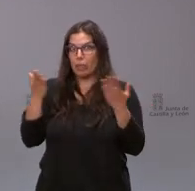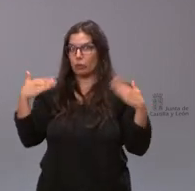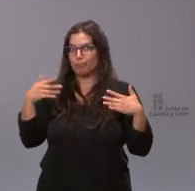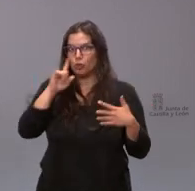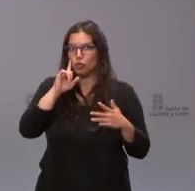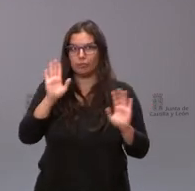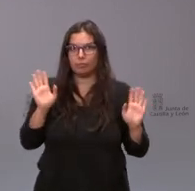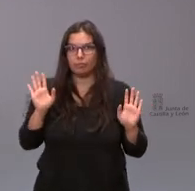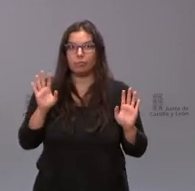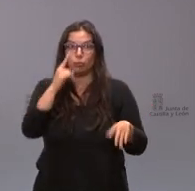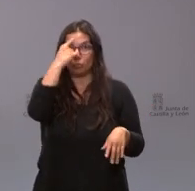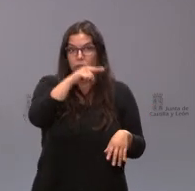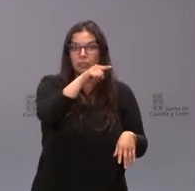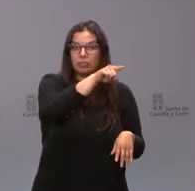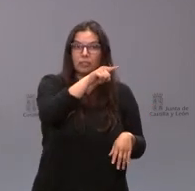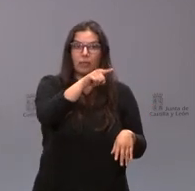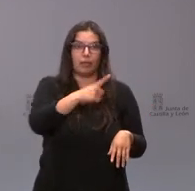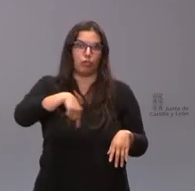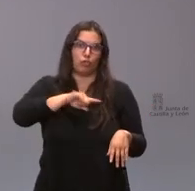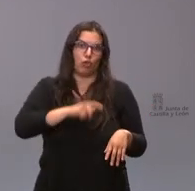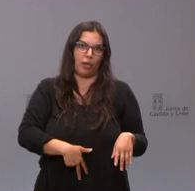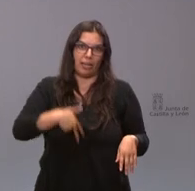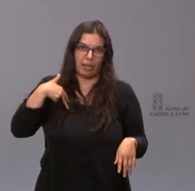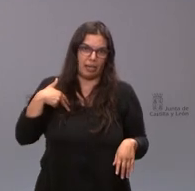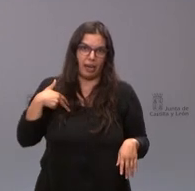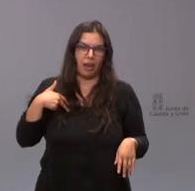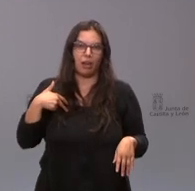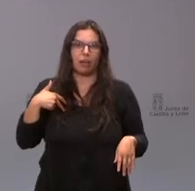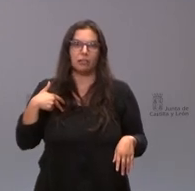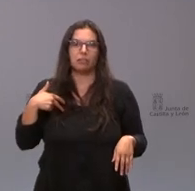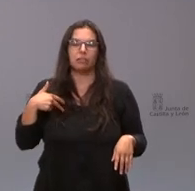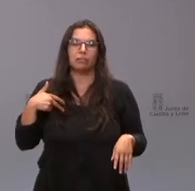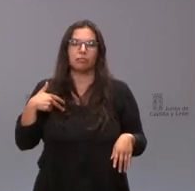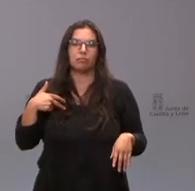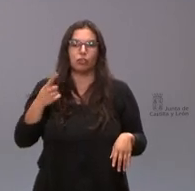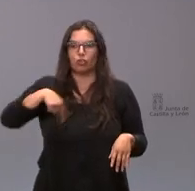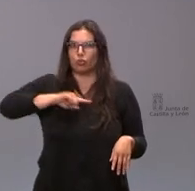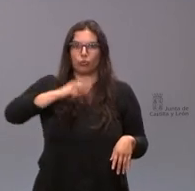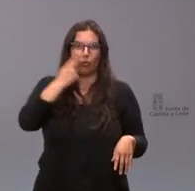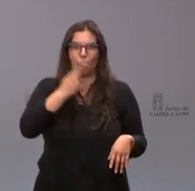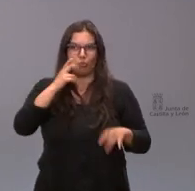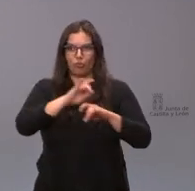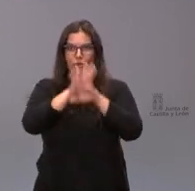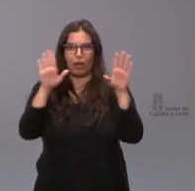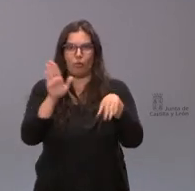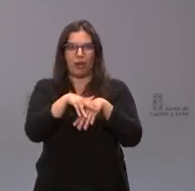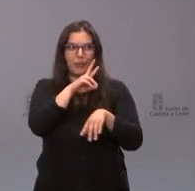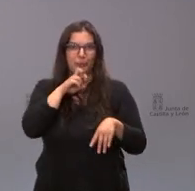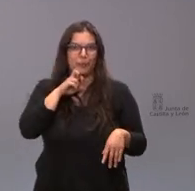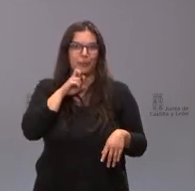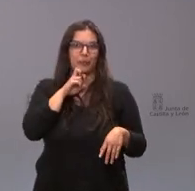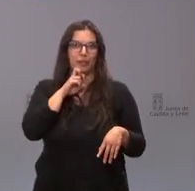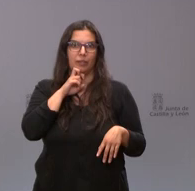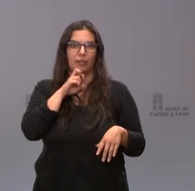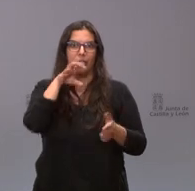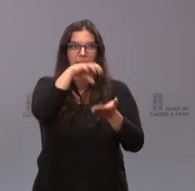pero usted sabe que tenemos con carácter general sin que necesariamente sea aplicación para este caso un compromiso muy claro con el mantenimiento de